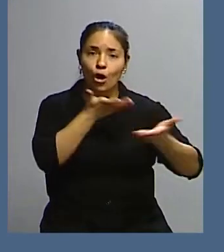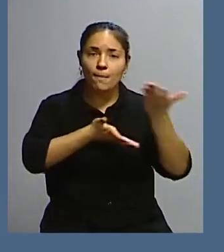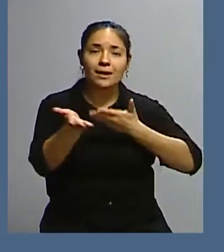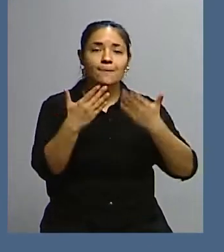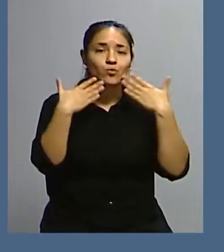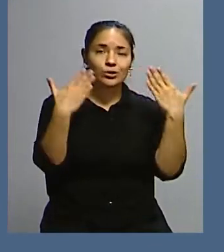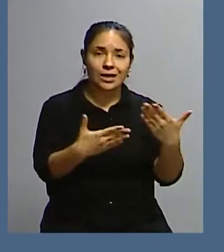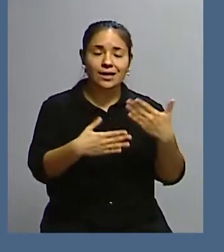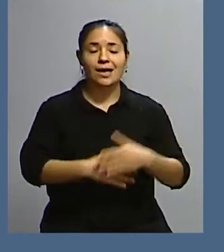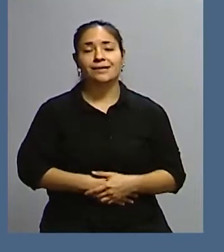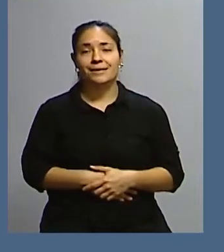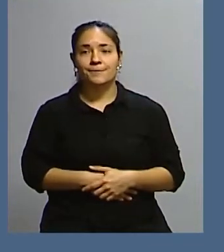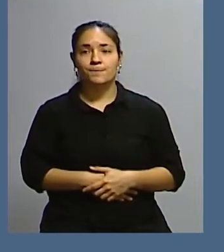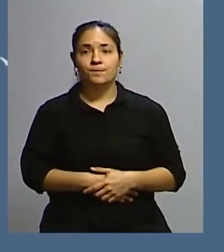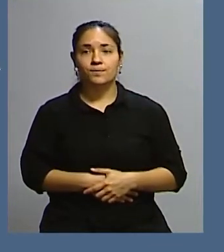ustedes.